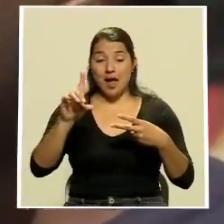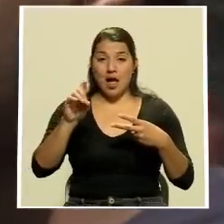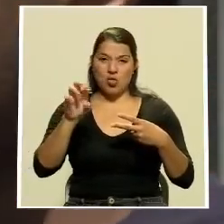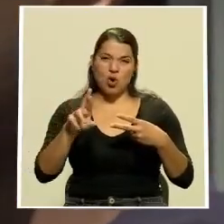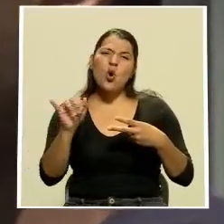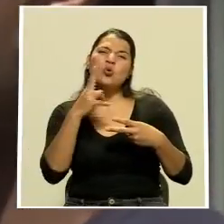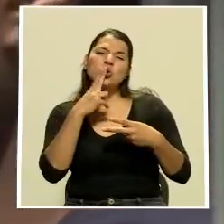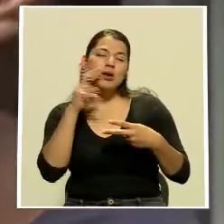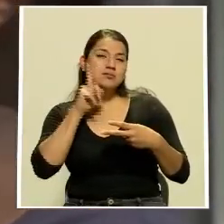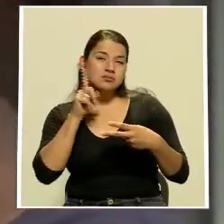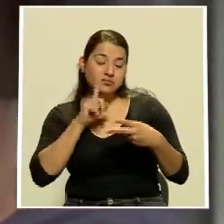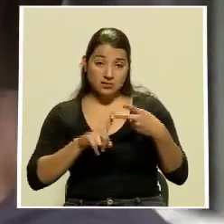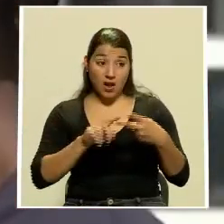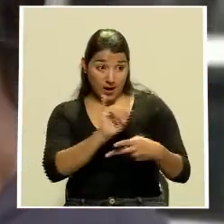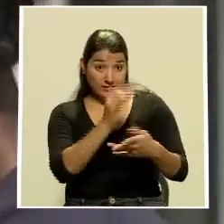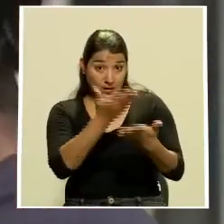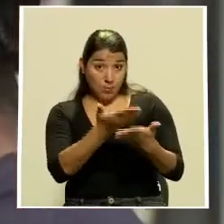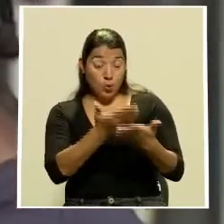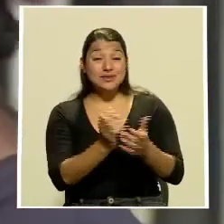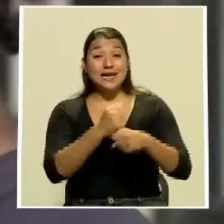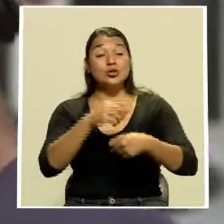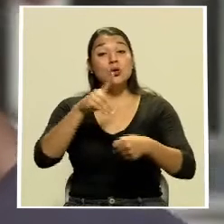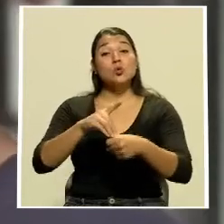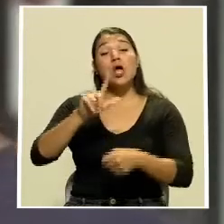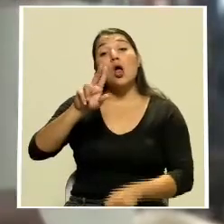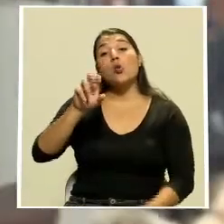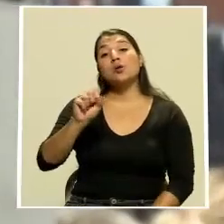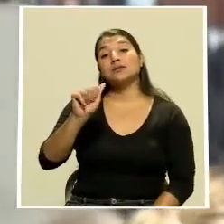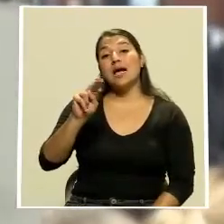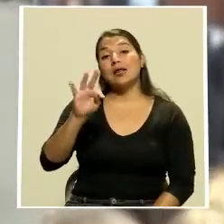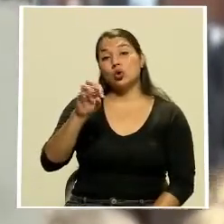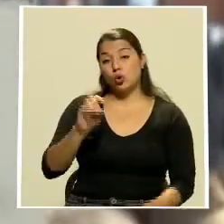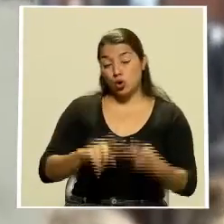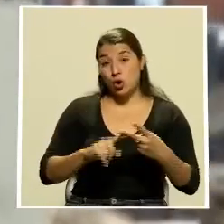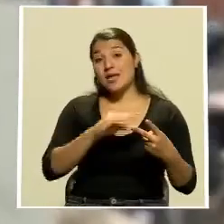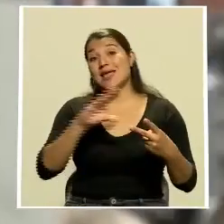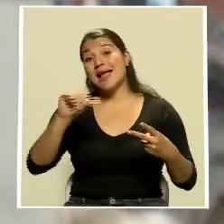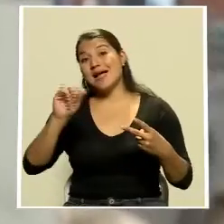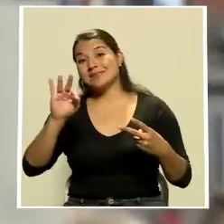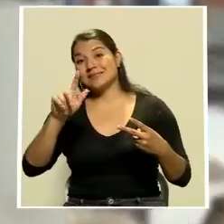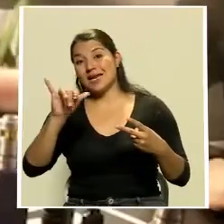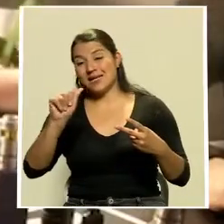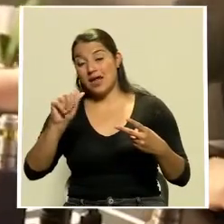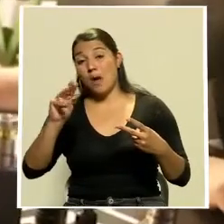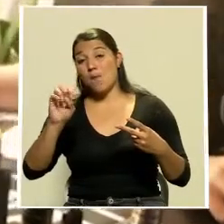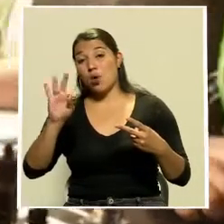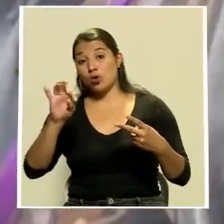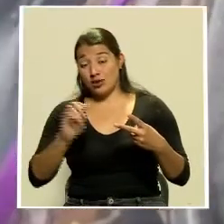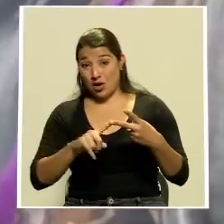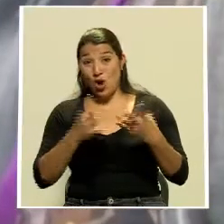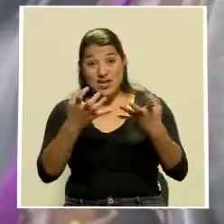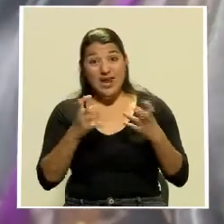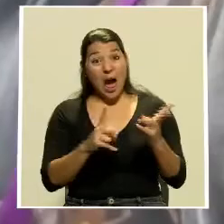propuesta por el diputado liberacionista Luis Antonio Aiza y la oficialista Catalina Montero pretende grabar con un impuesto del 40%